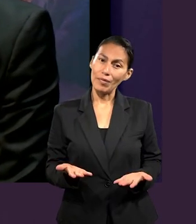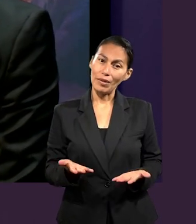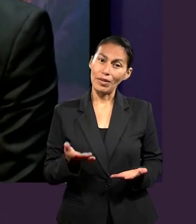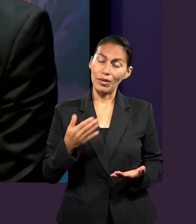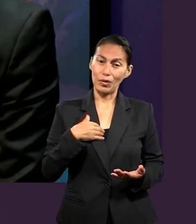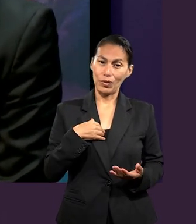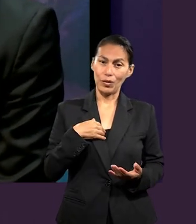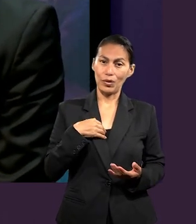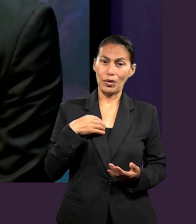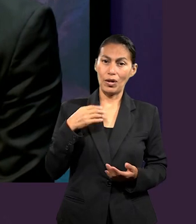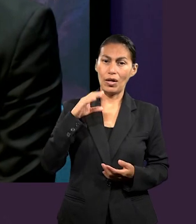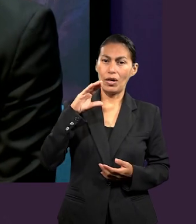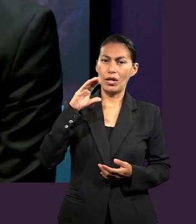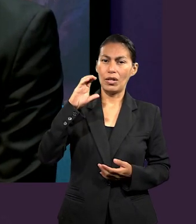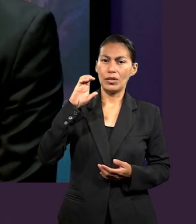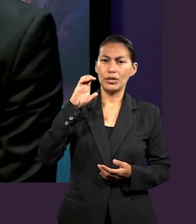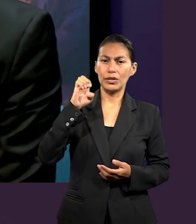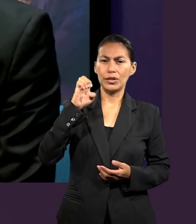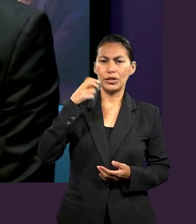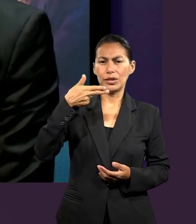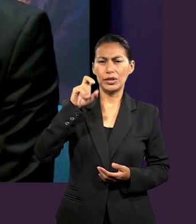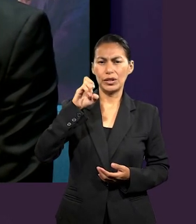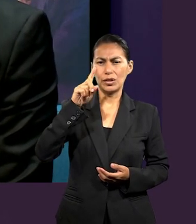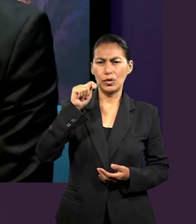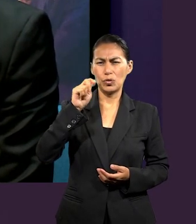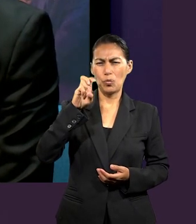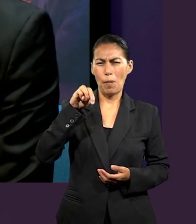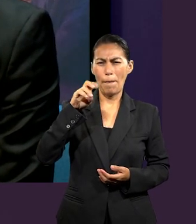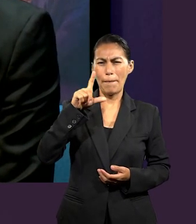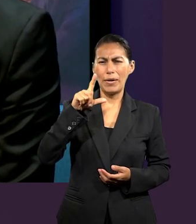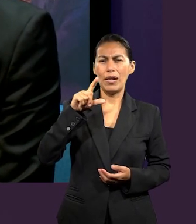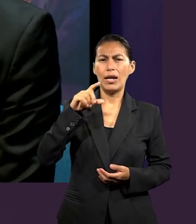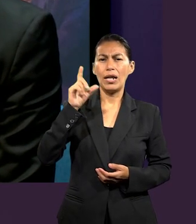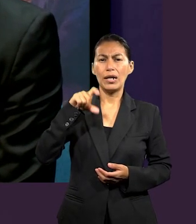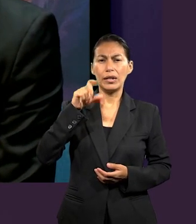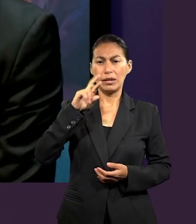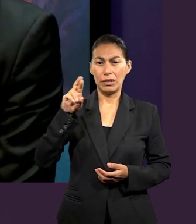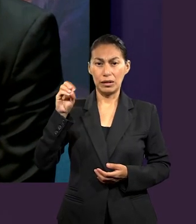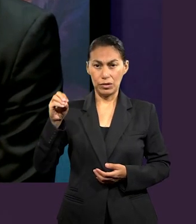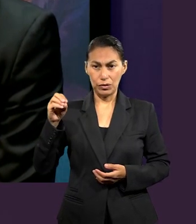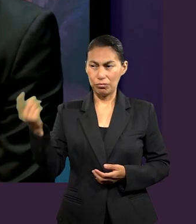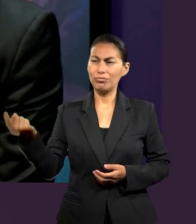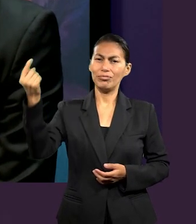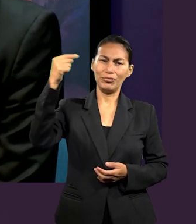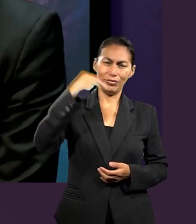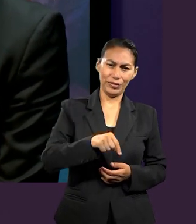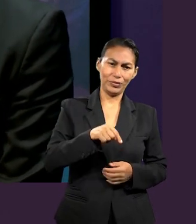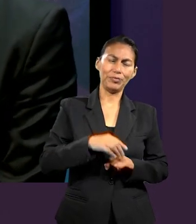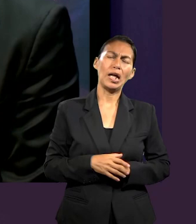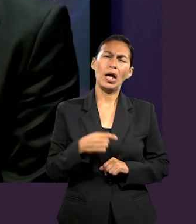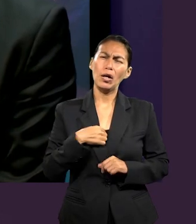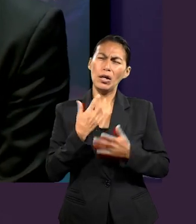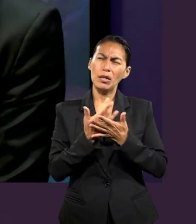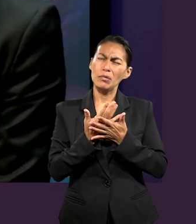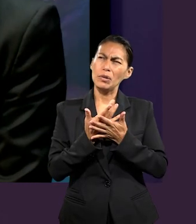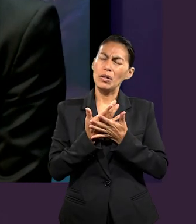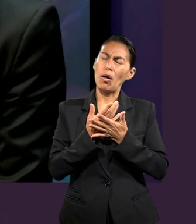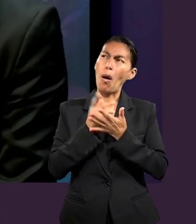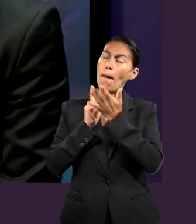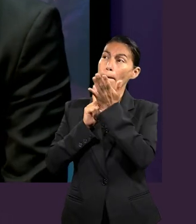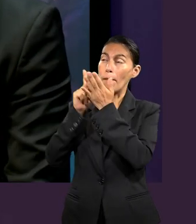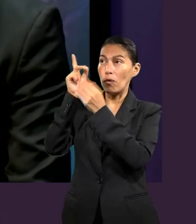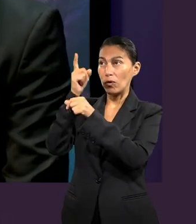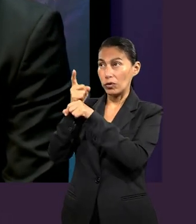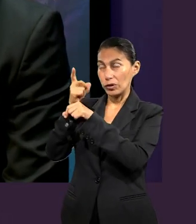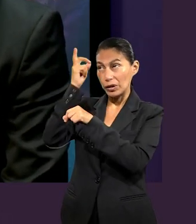pues yo vengo de Chetumal, Quintana Roo. Pero yo espero y anticipo conocer un poco más acerca de la relación